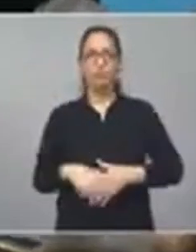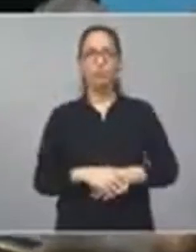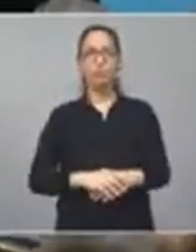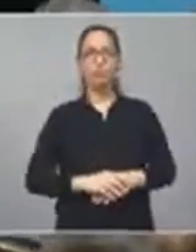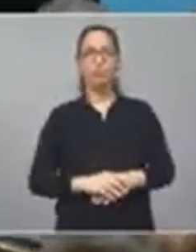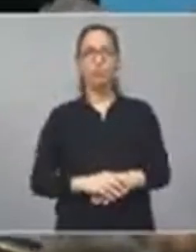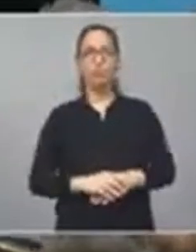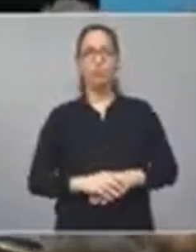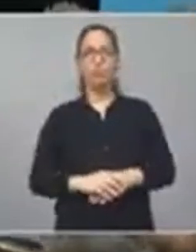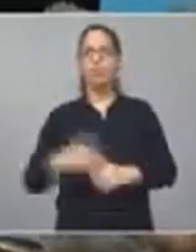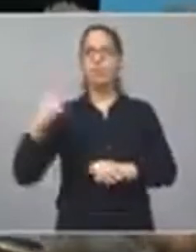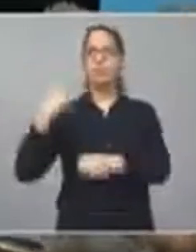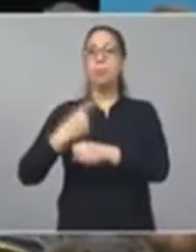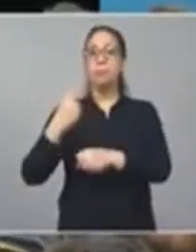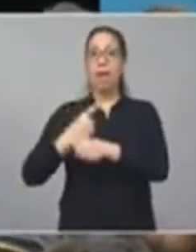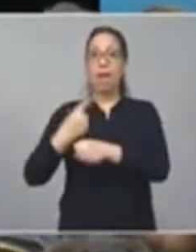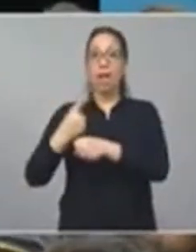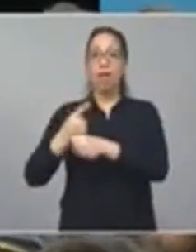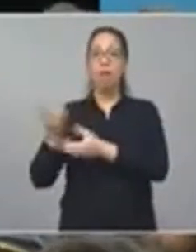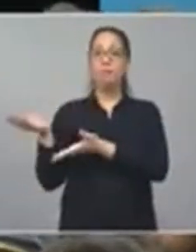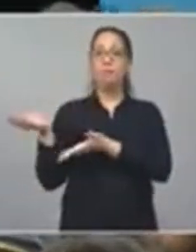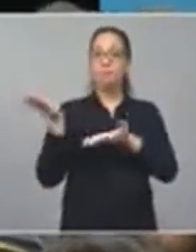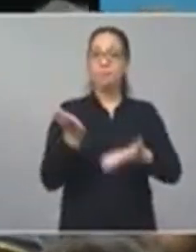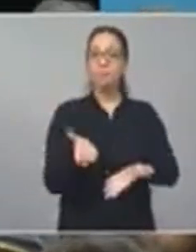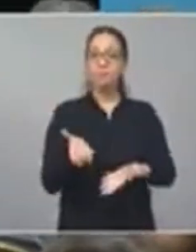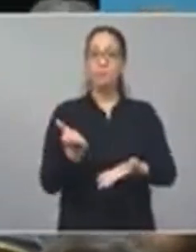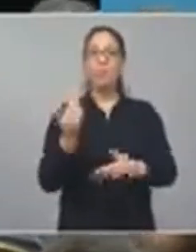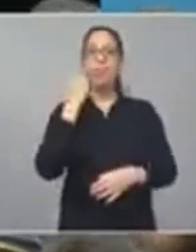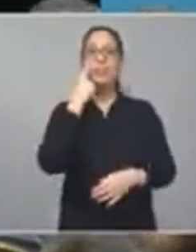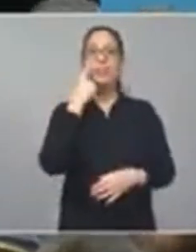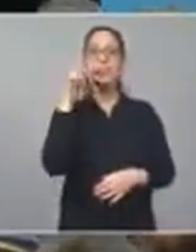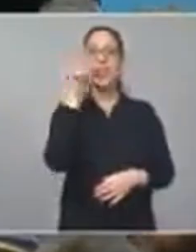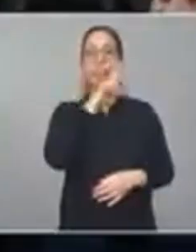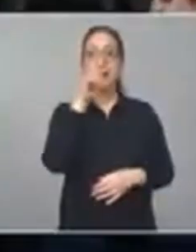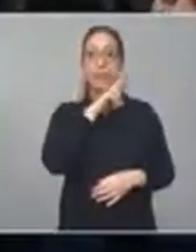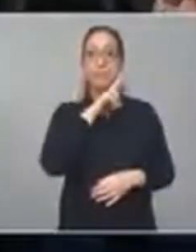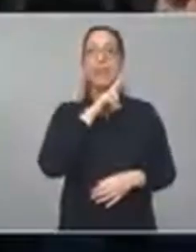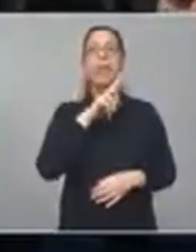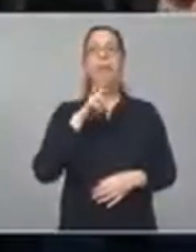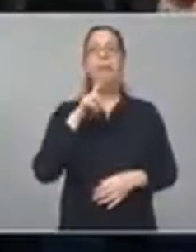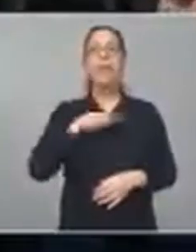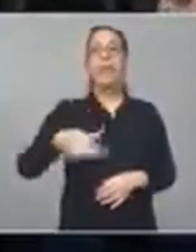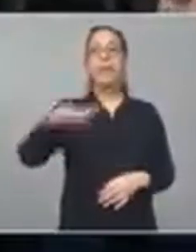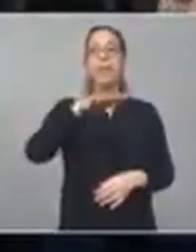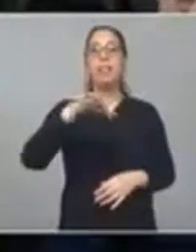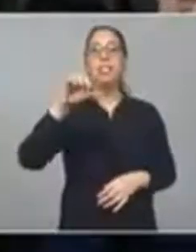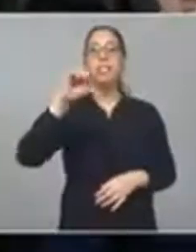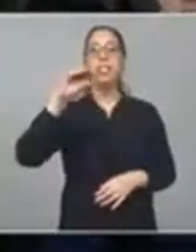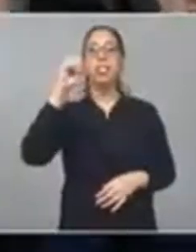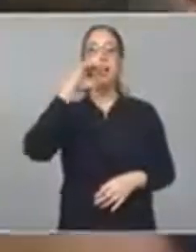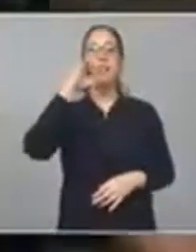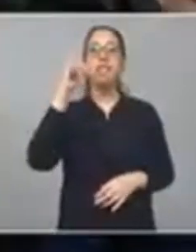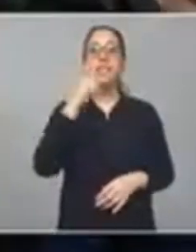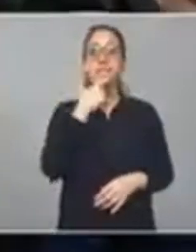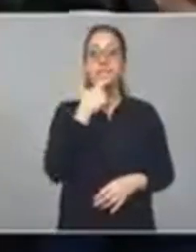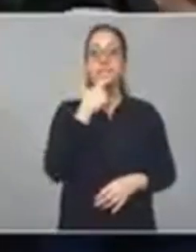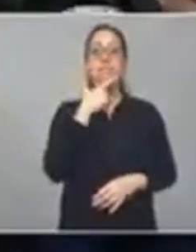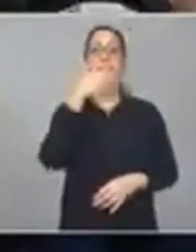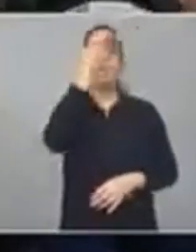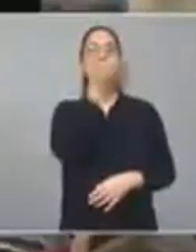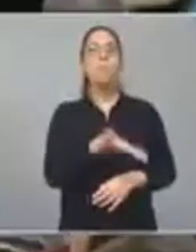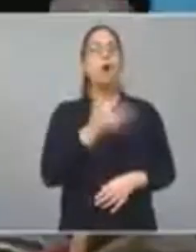En primer lugar, invitamos a la intendenta de Adolfo González Chávez, Miriam Lucía Gómez.